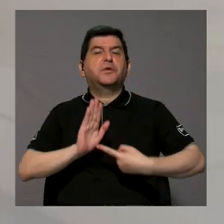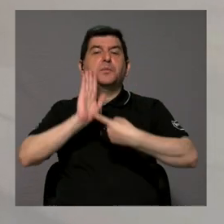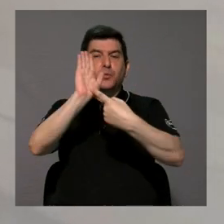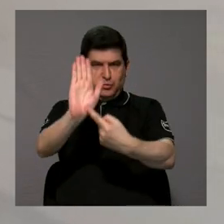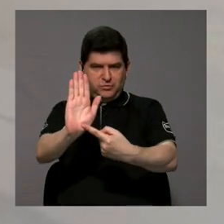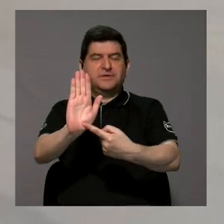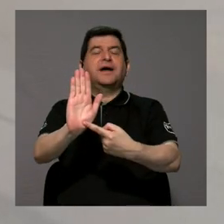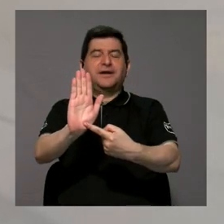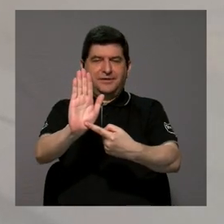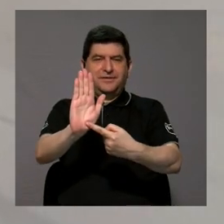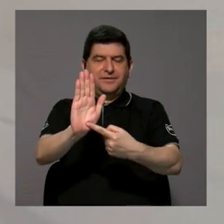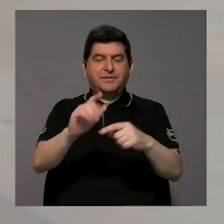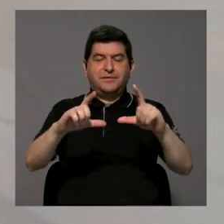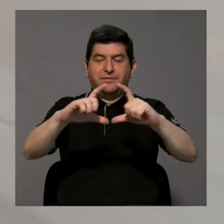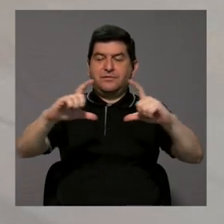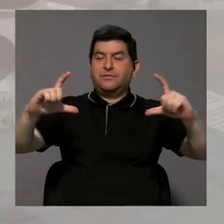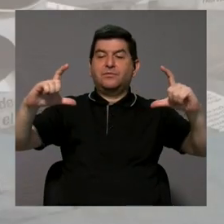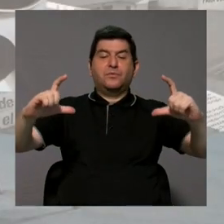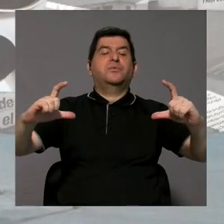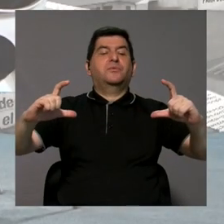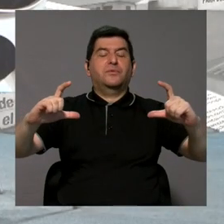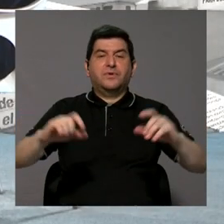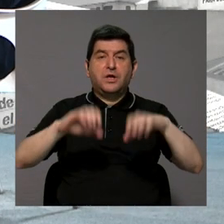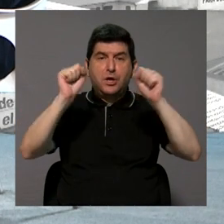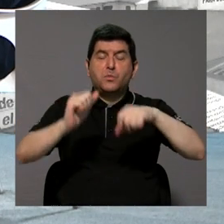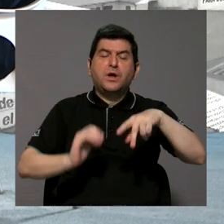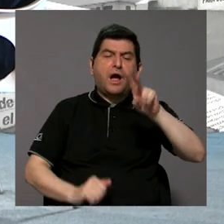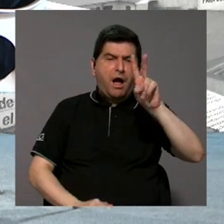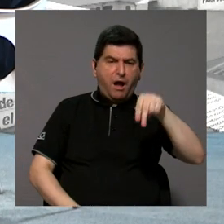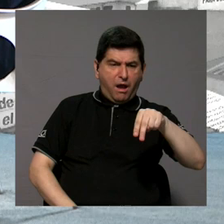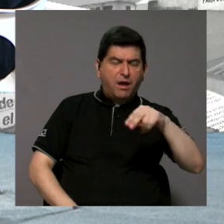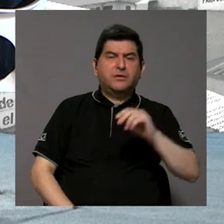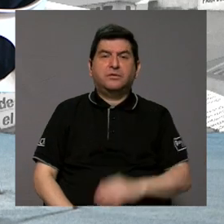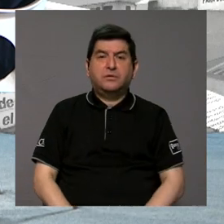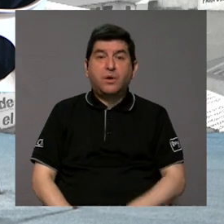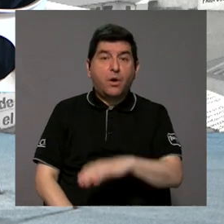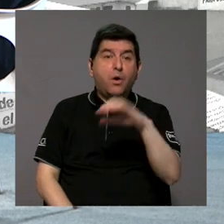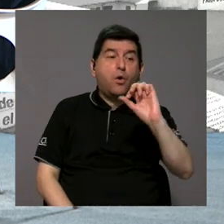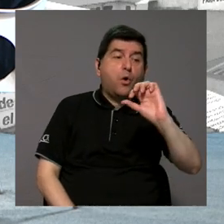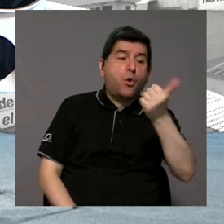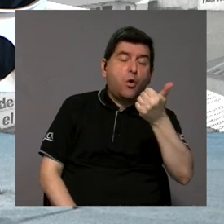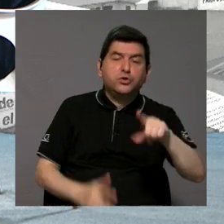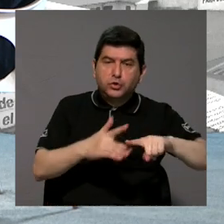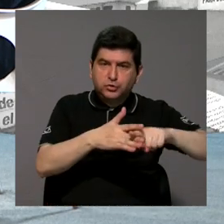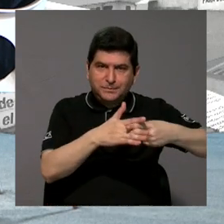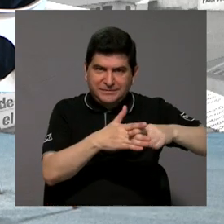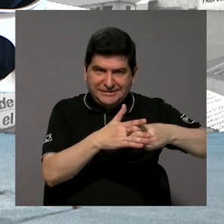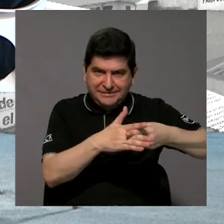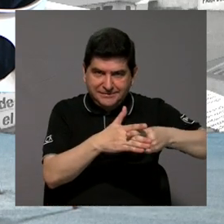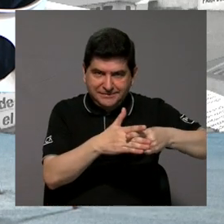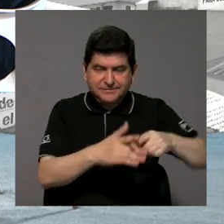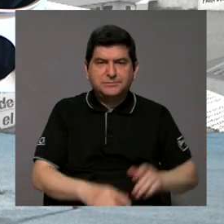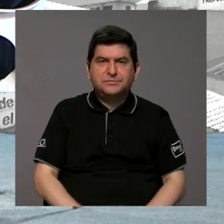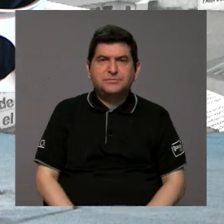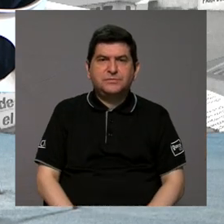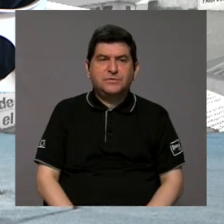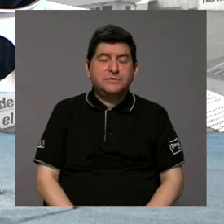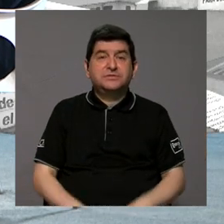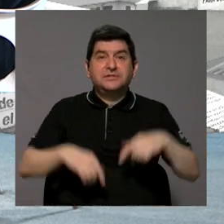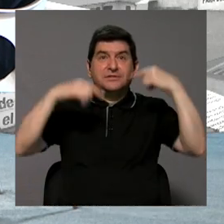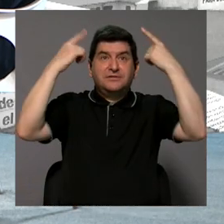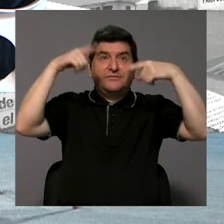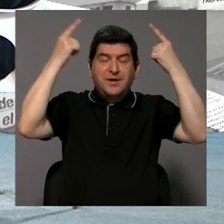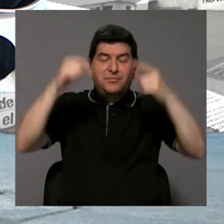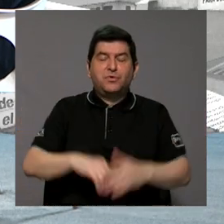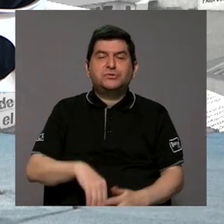pueden mostrar en el tablero de instrumentación y se puede leer si no hay otros dispositivos ¿verdad? lo que se